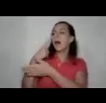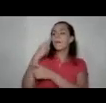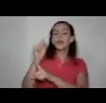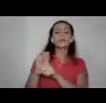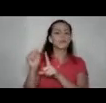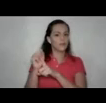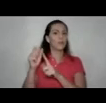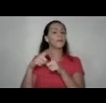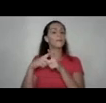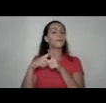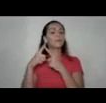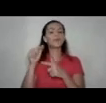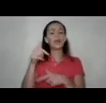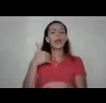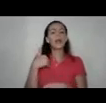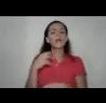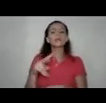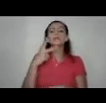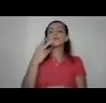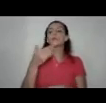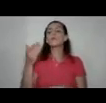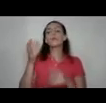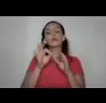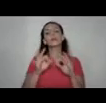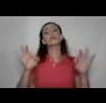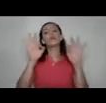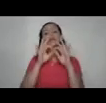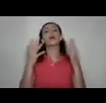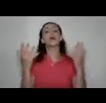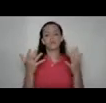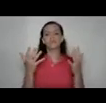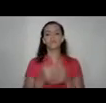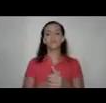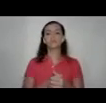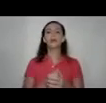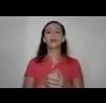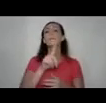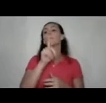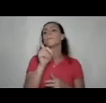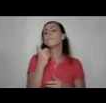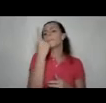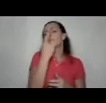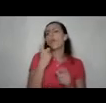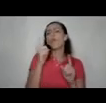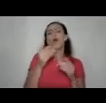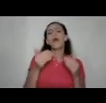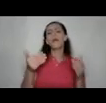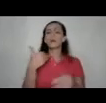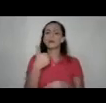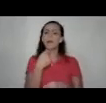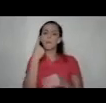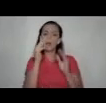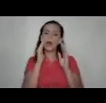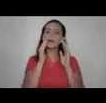situación. Entonces, aquí habría una segunda herramienta muy importante que es preguntarnos qué tantas herramientas tenemos para